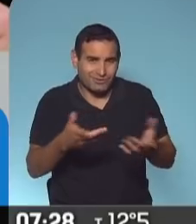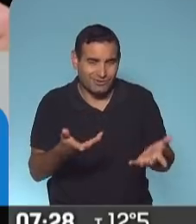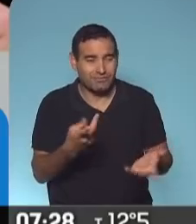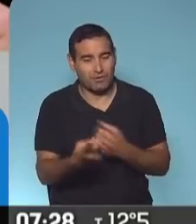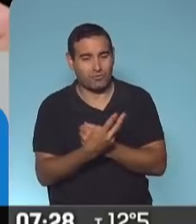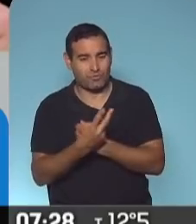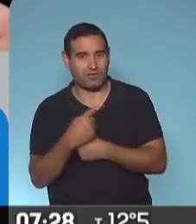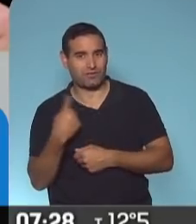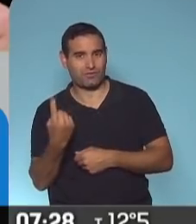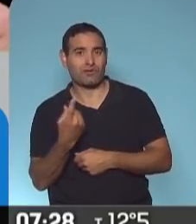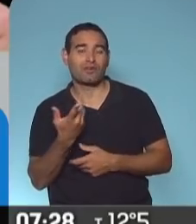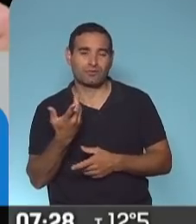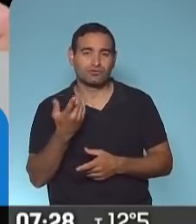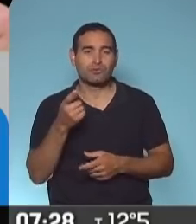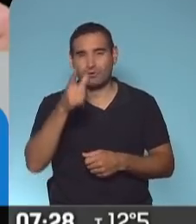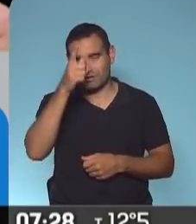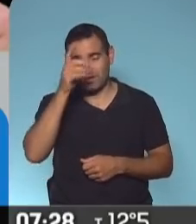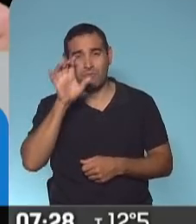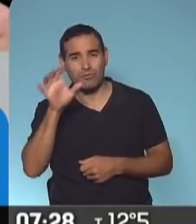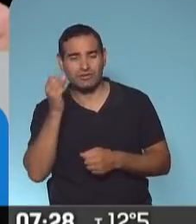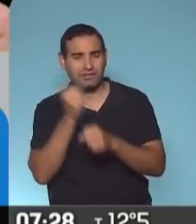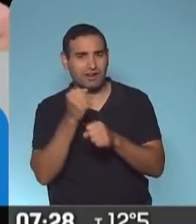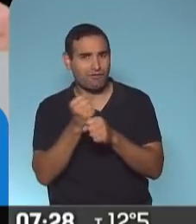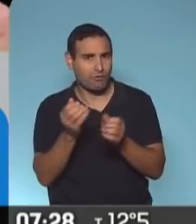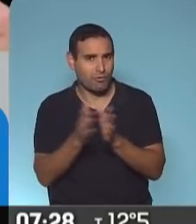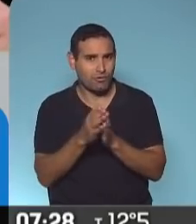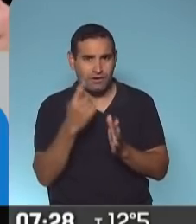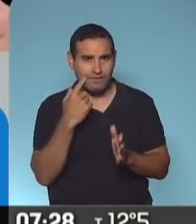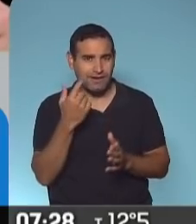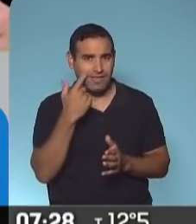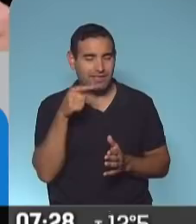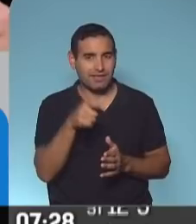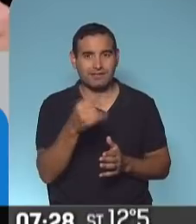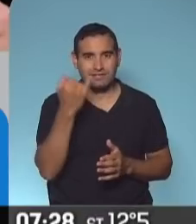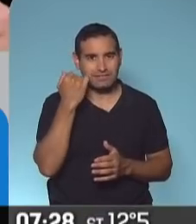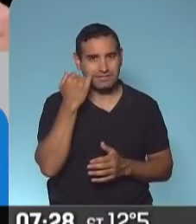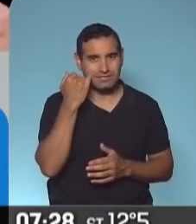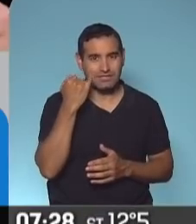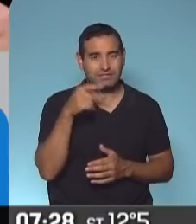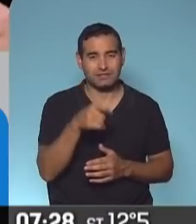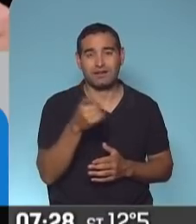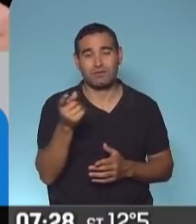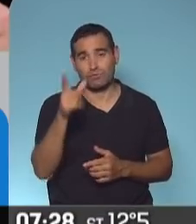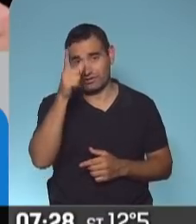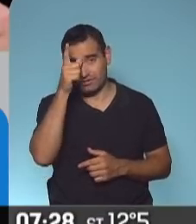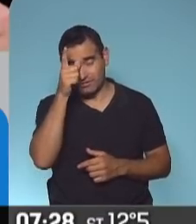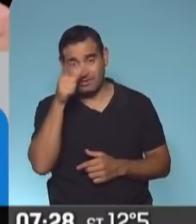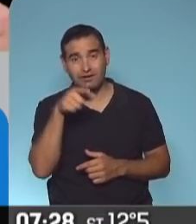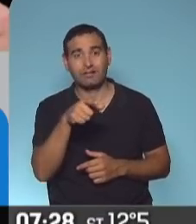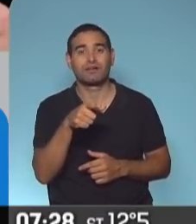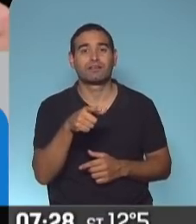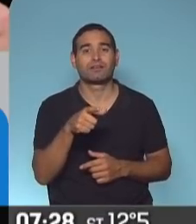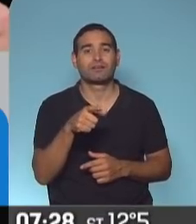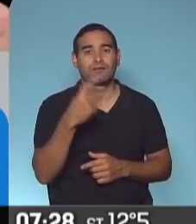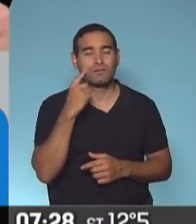estuvimos trabajando con la policía de la provincia, el cual en determinados días se secuestraron en las retizas que pudimos hacer, debido a las